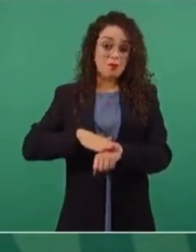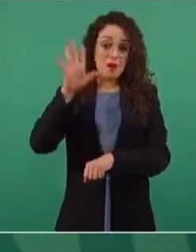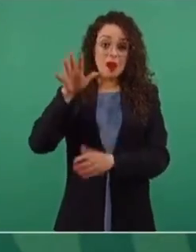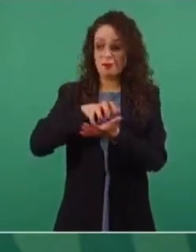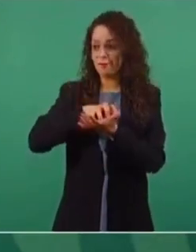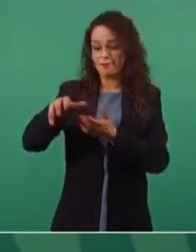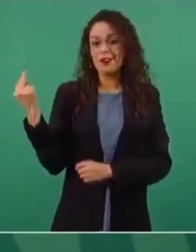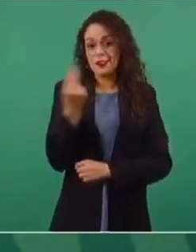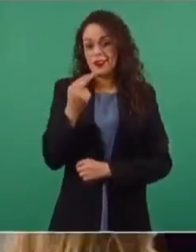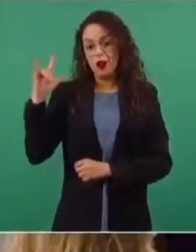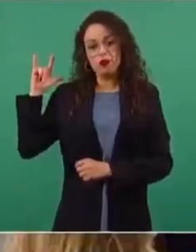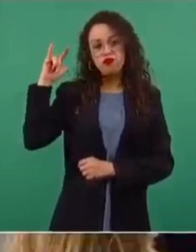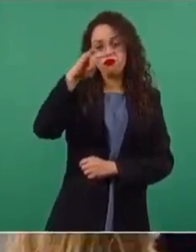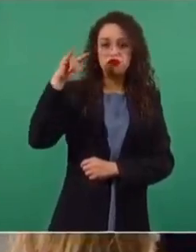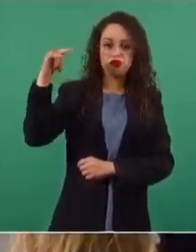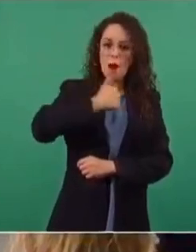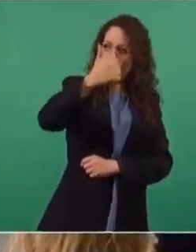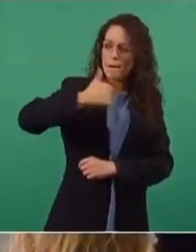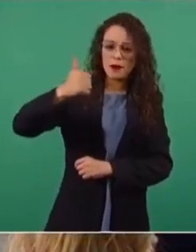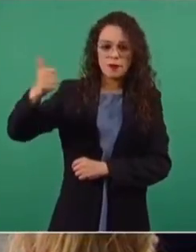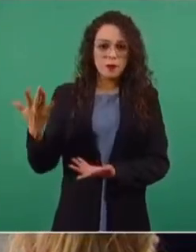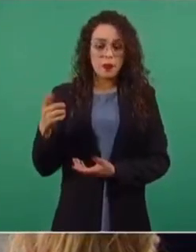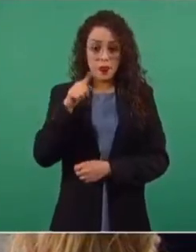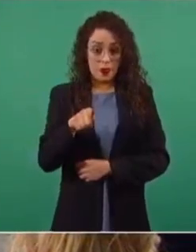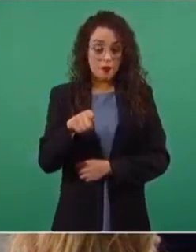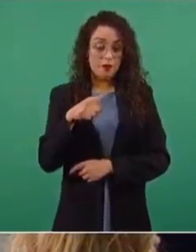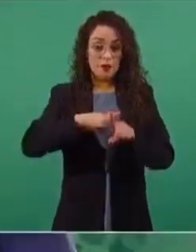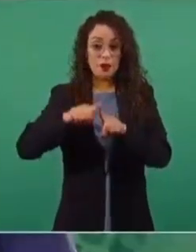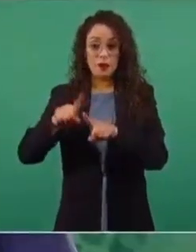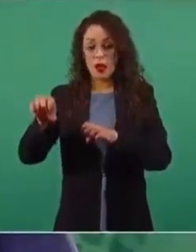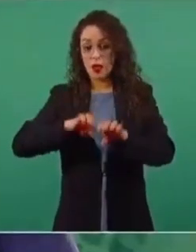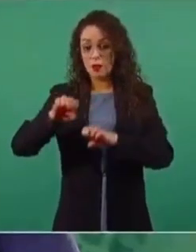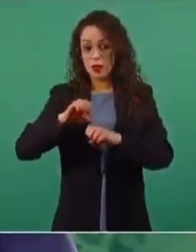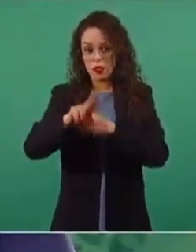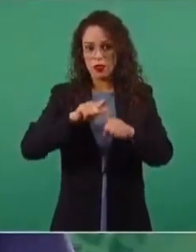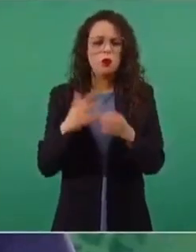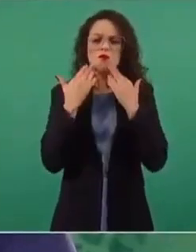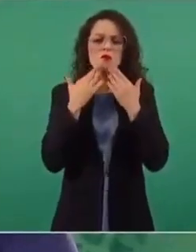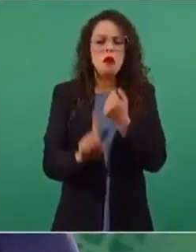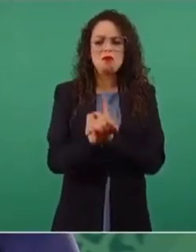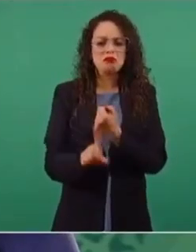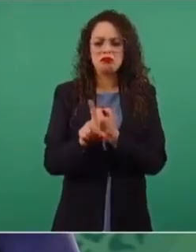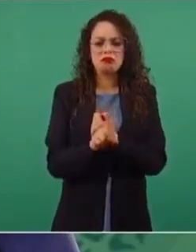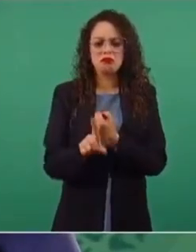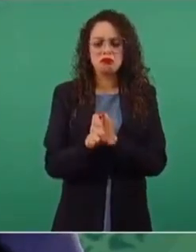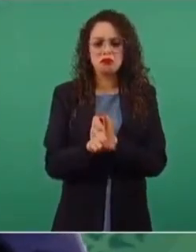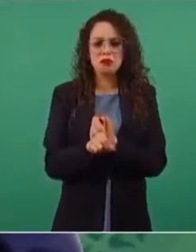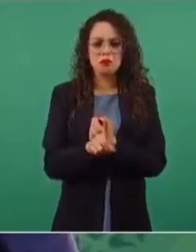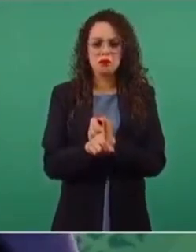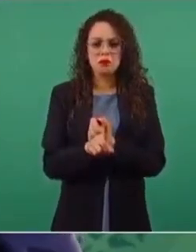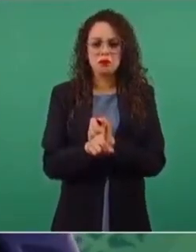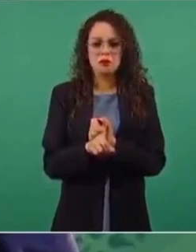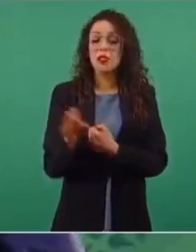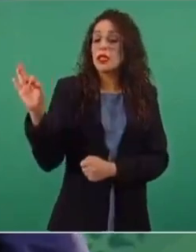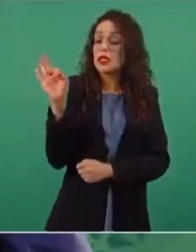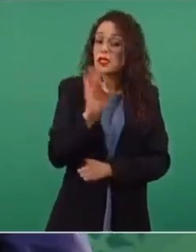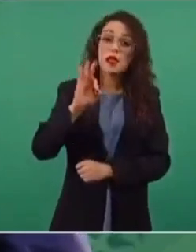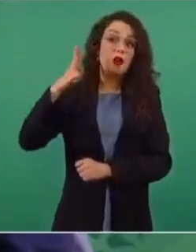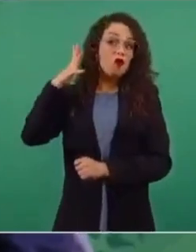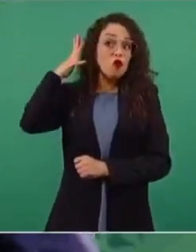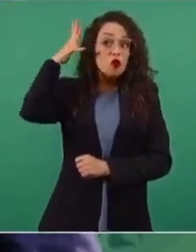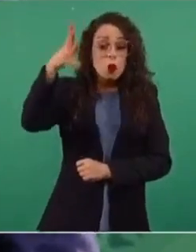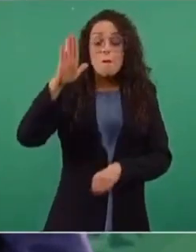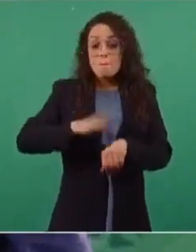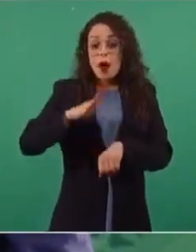demanda, no van a tener las líneas nacionales ningún problema, no les afecta. Si en el futuro quisieran